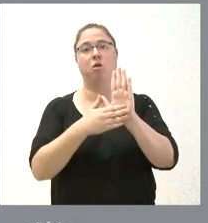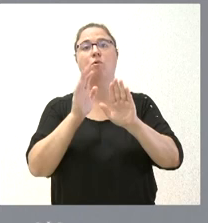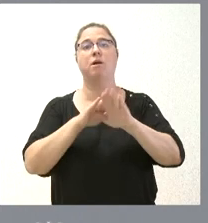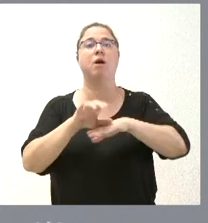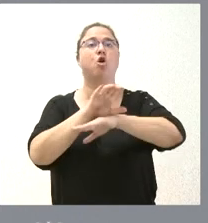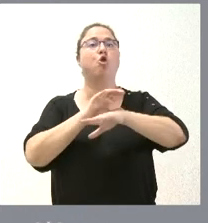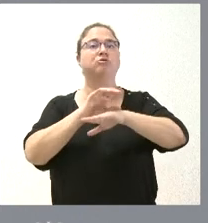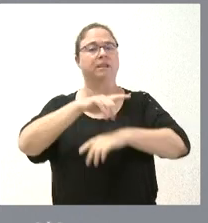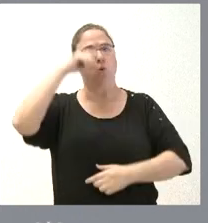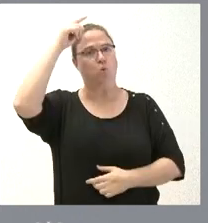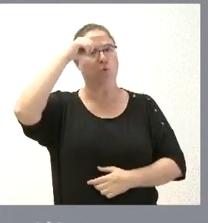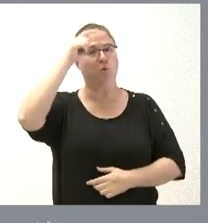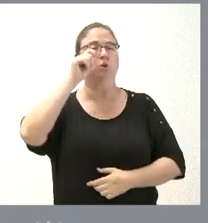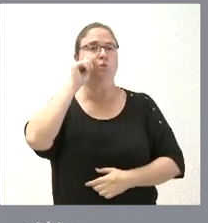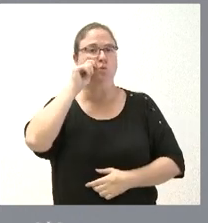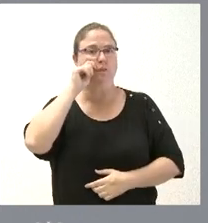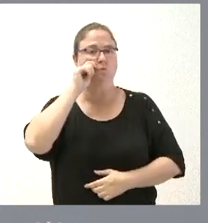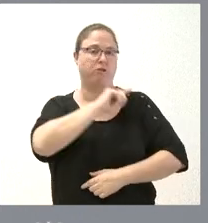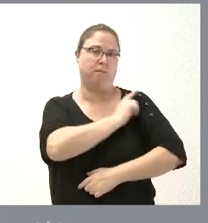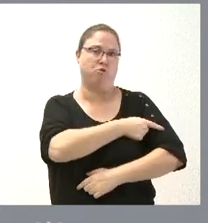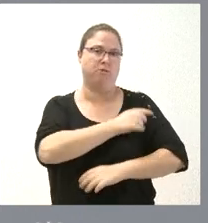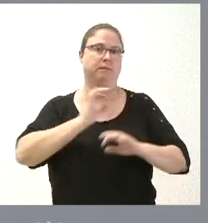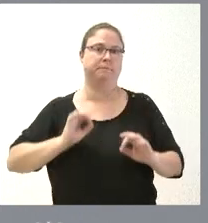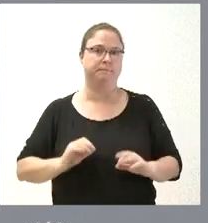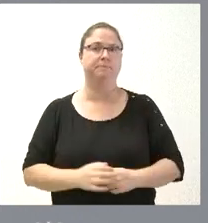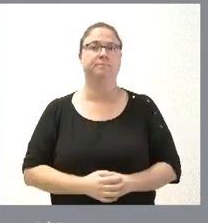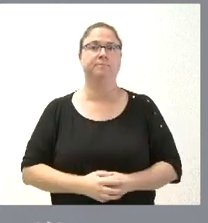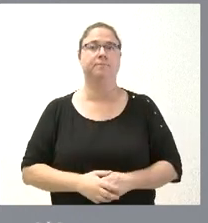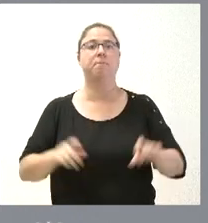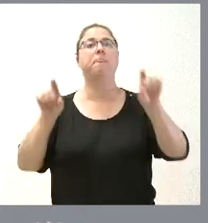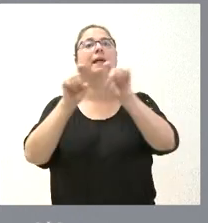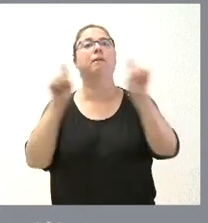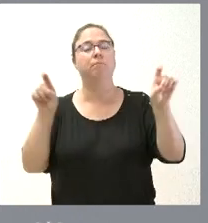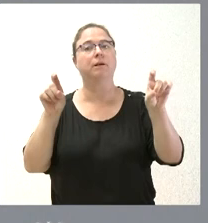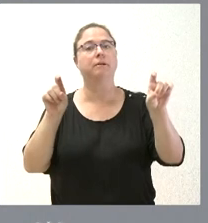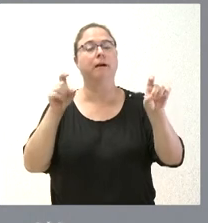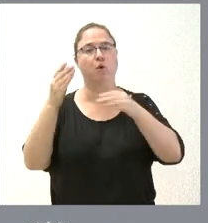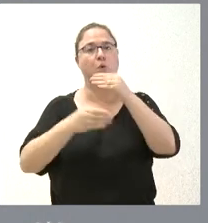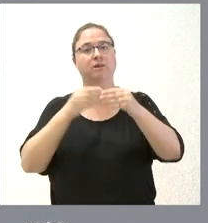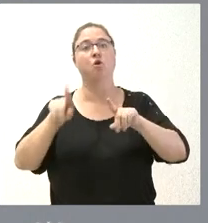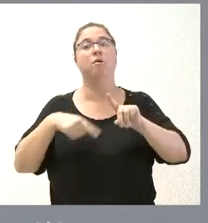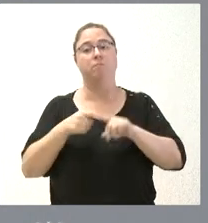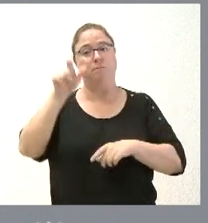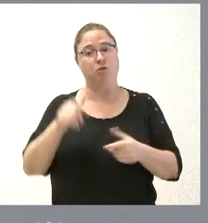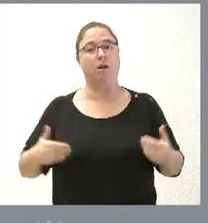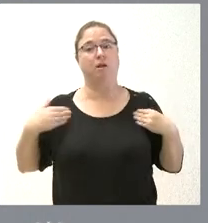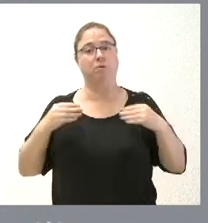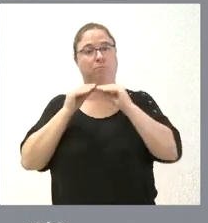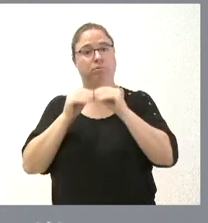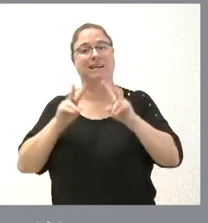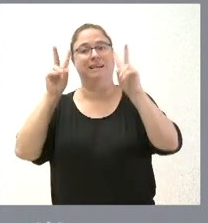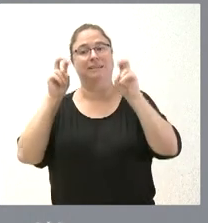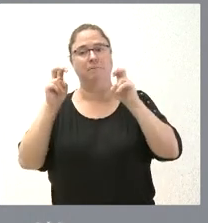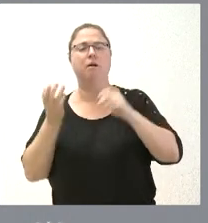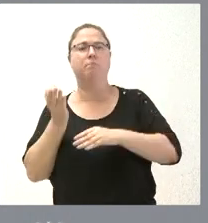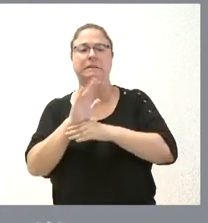Consejería de Cultura, Turismo y Deporte la empresa adjudicataria y los creativos en relación con esta cuestión y lo